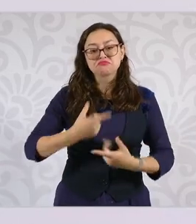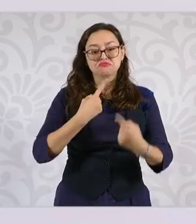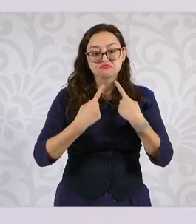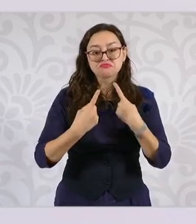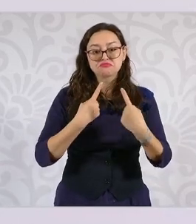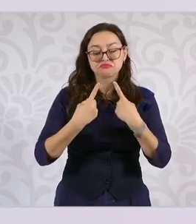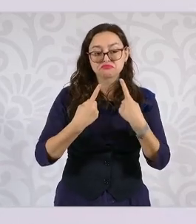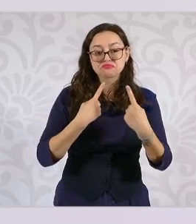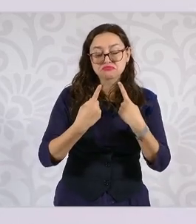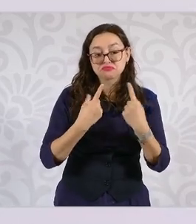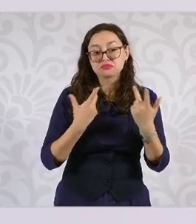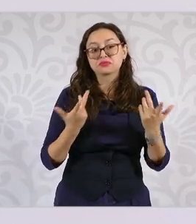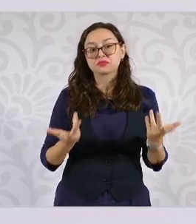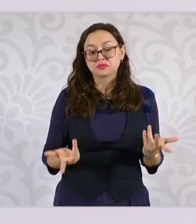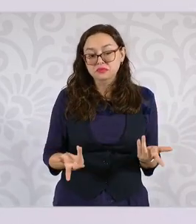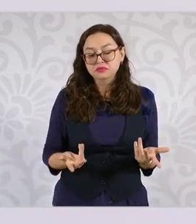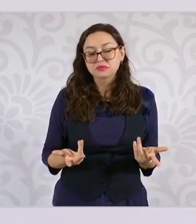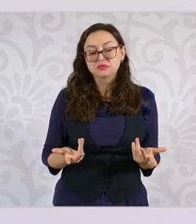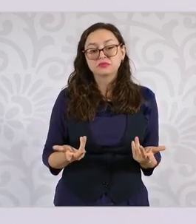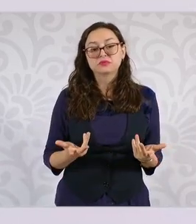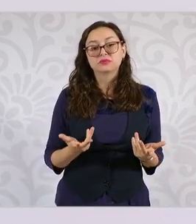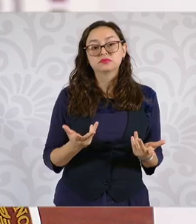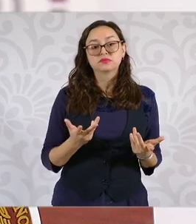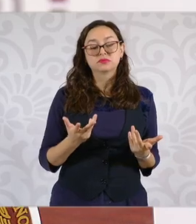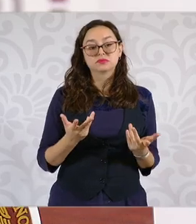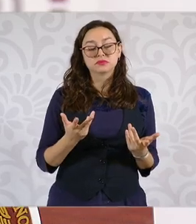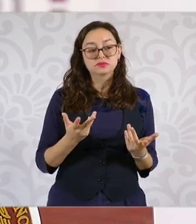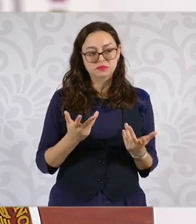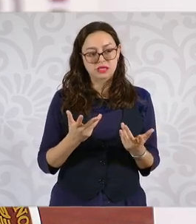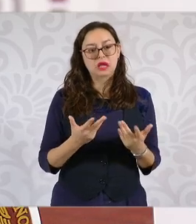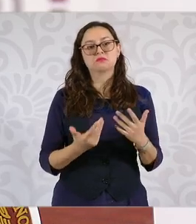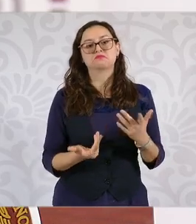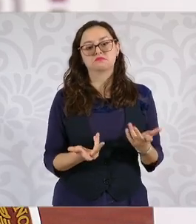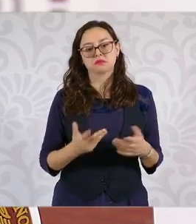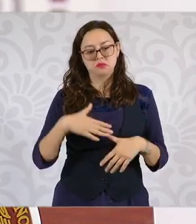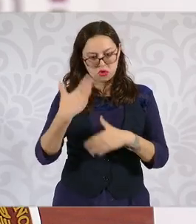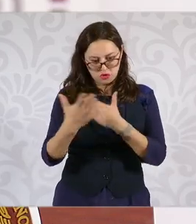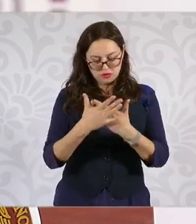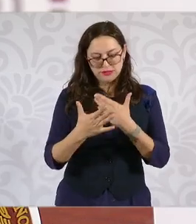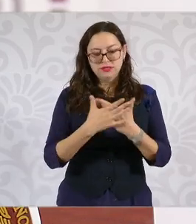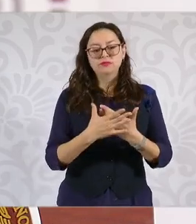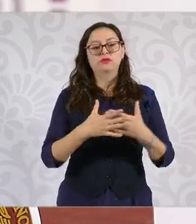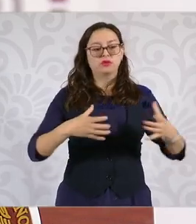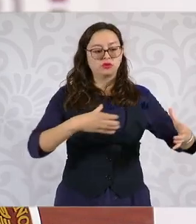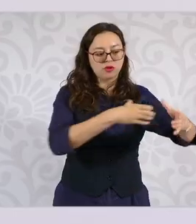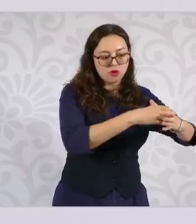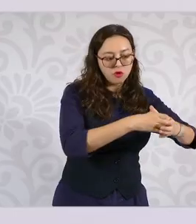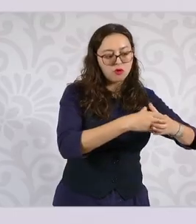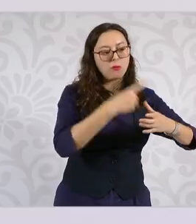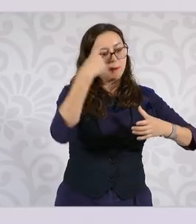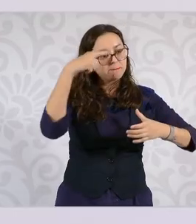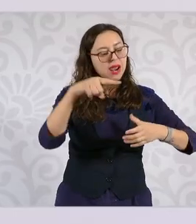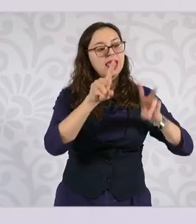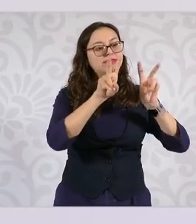Entonces, planteamos, por ejemplo, una mesa de trabajo sobre relocalización, una mesa de trabajo sobre